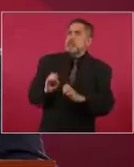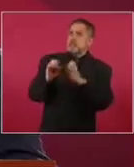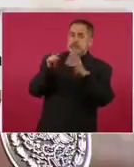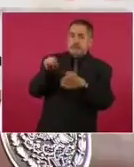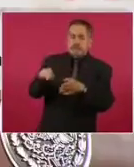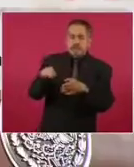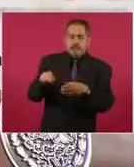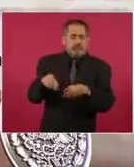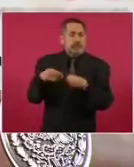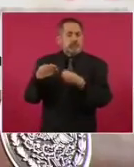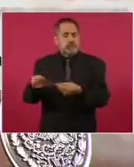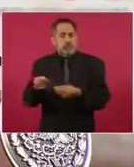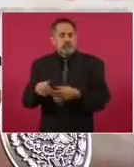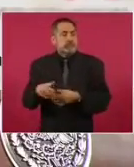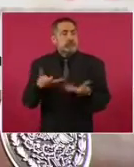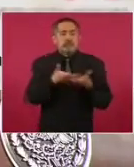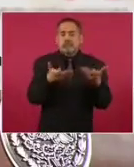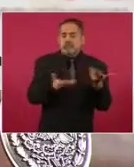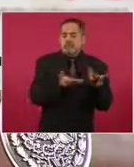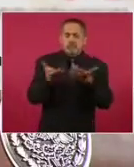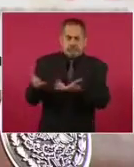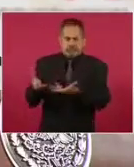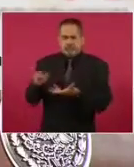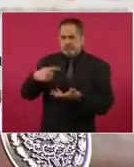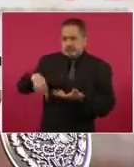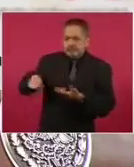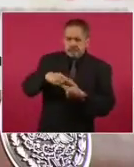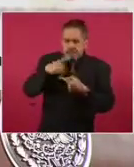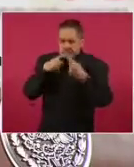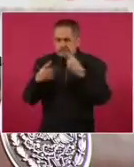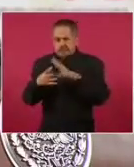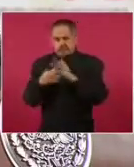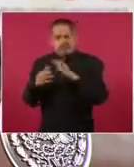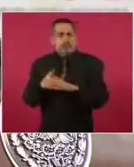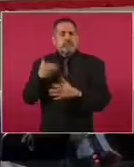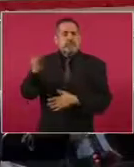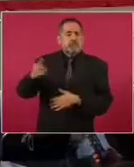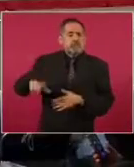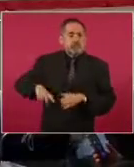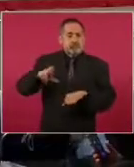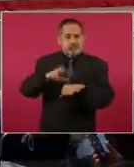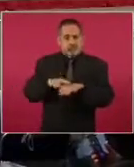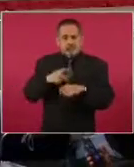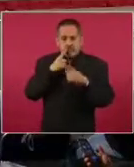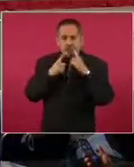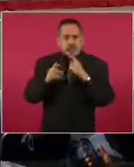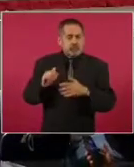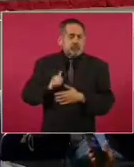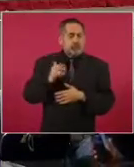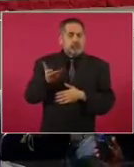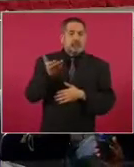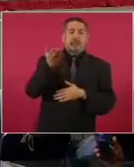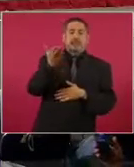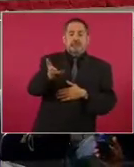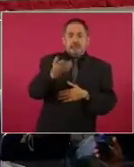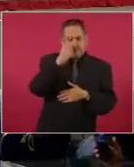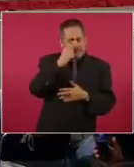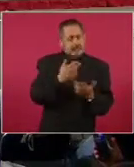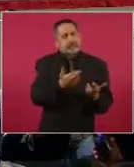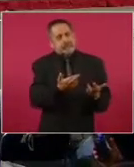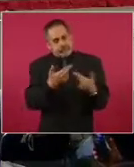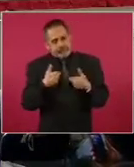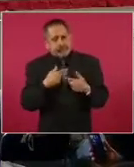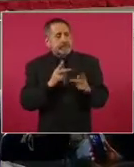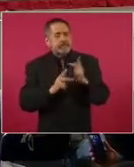comodato que ha blindado el gobierno del Estado. Quisiéramos pedirle al señor gobernador, abusando, presidente, que nos done el